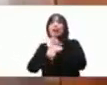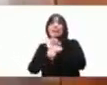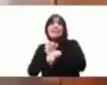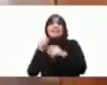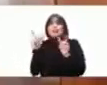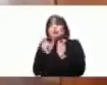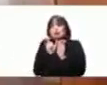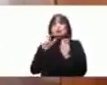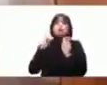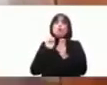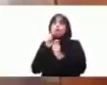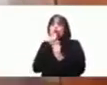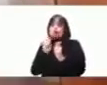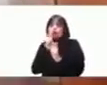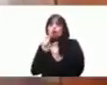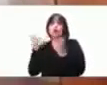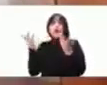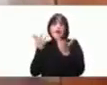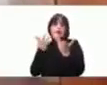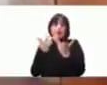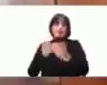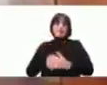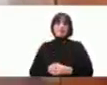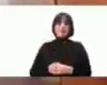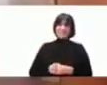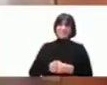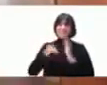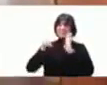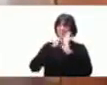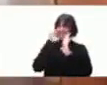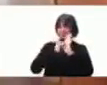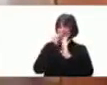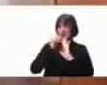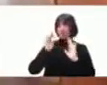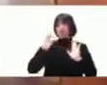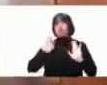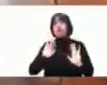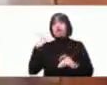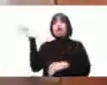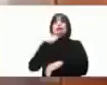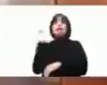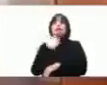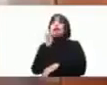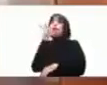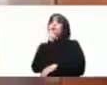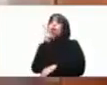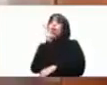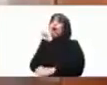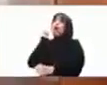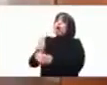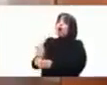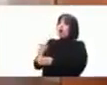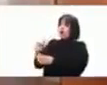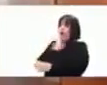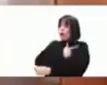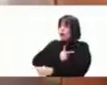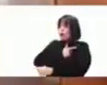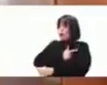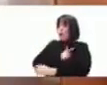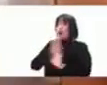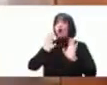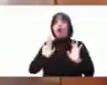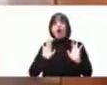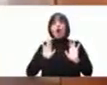le antojaba. Lo hacía con los pedazos de yeso. Yo creo que su papá se dio cuenta que le gustaba,